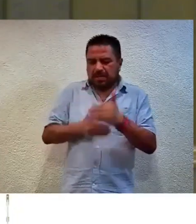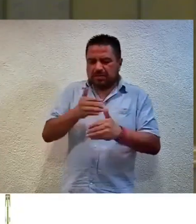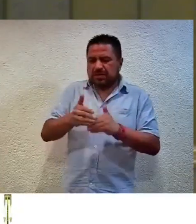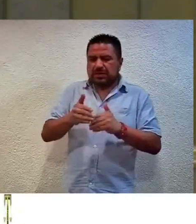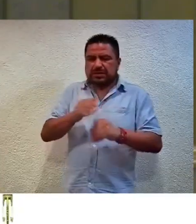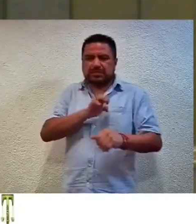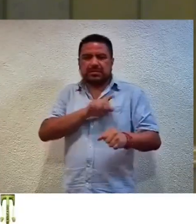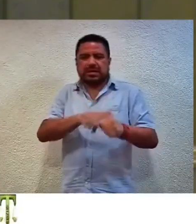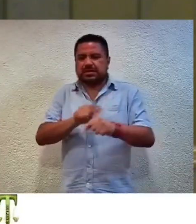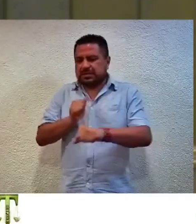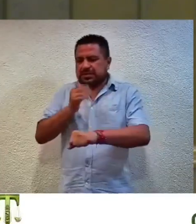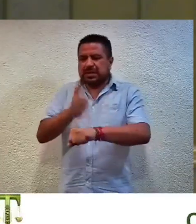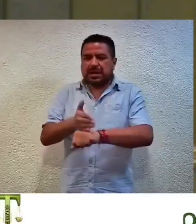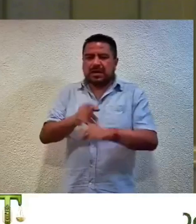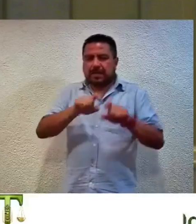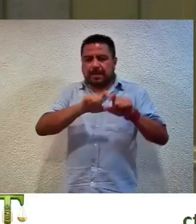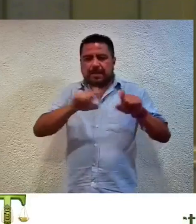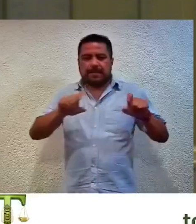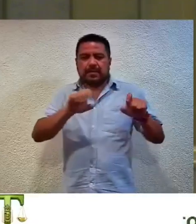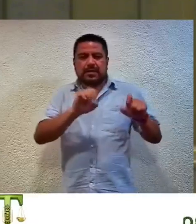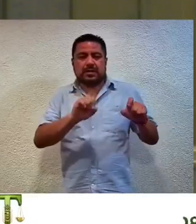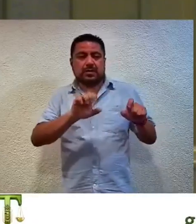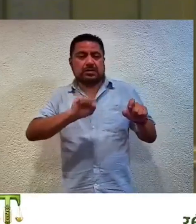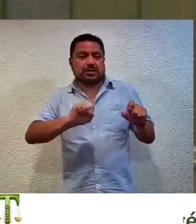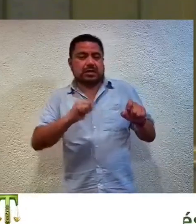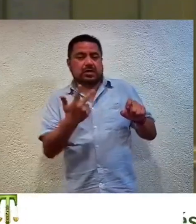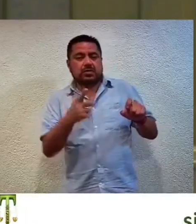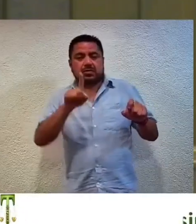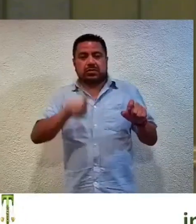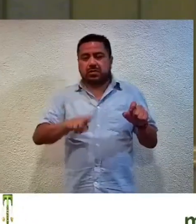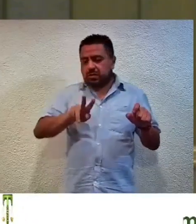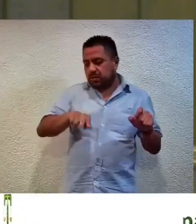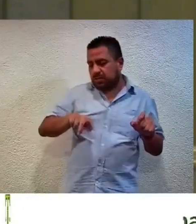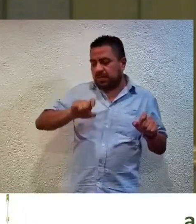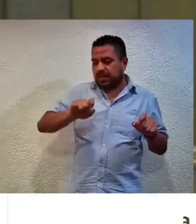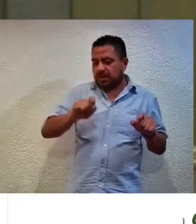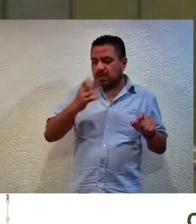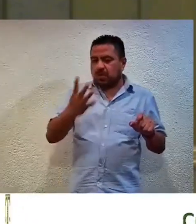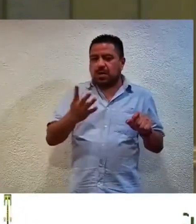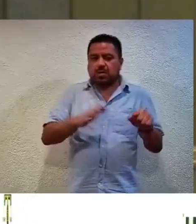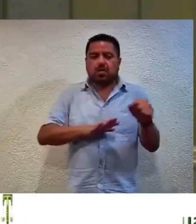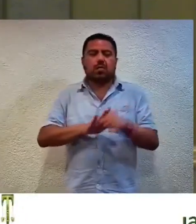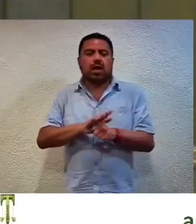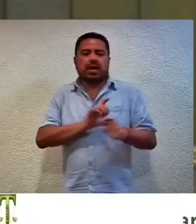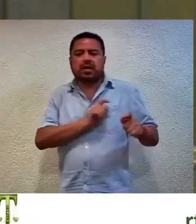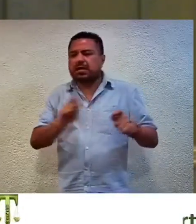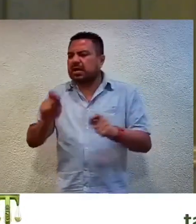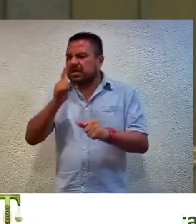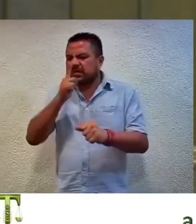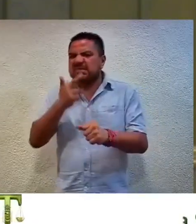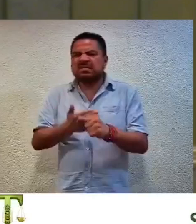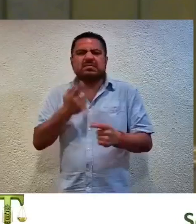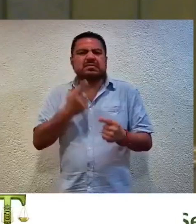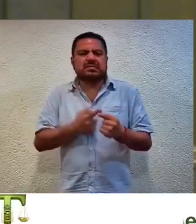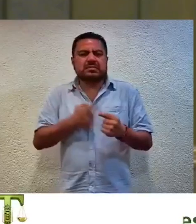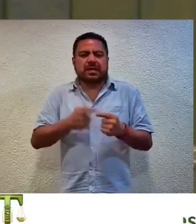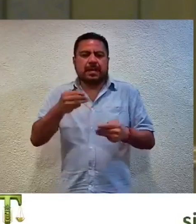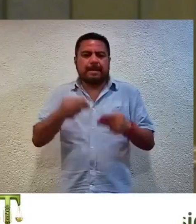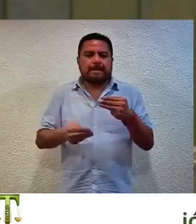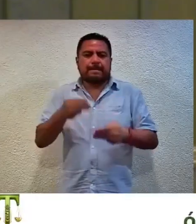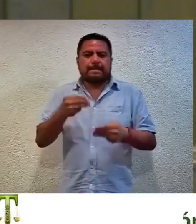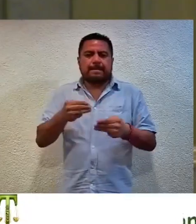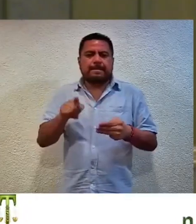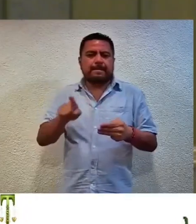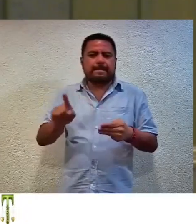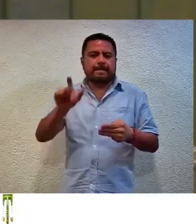sancionador identificado con la clave 068 diagonal 2024, el cual fue turnado a la ponencia a la magistrada